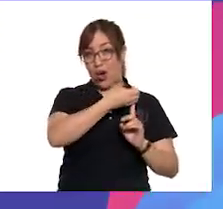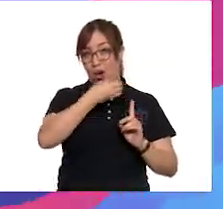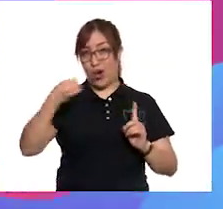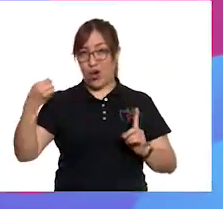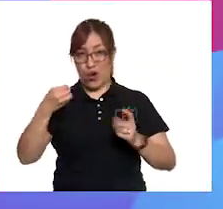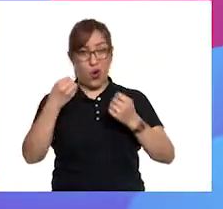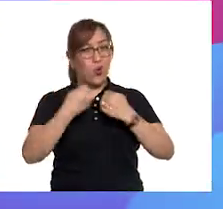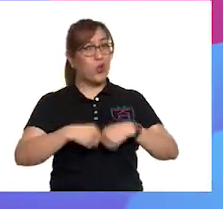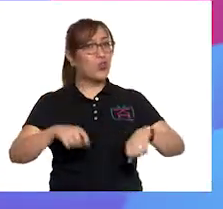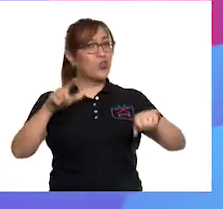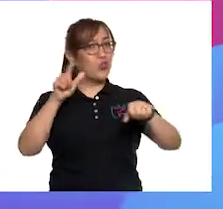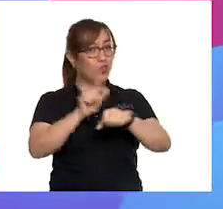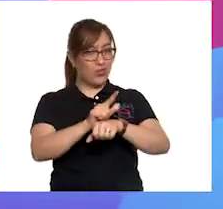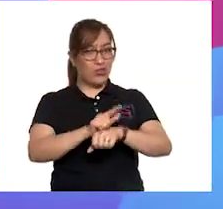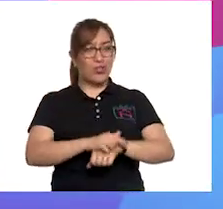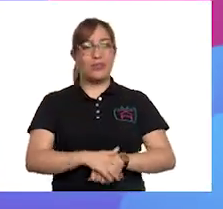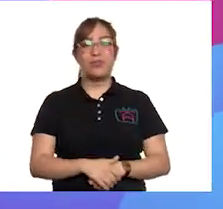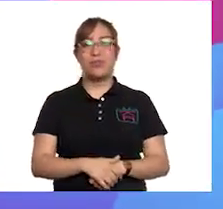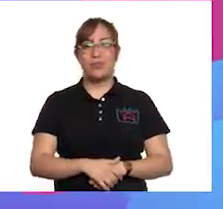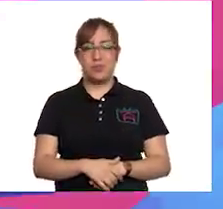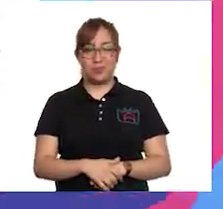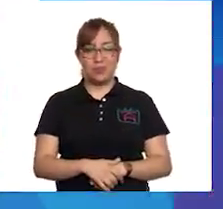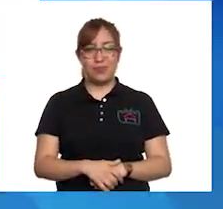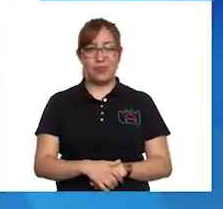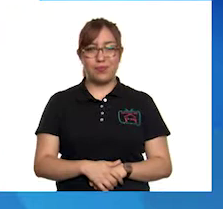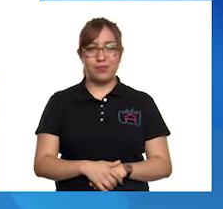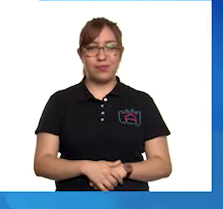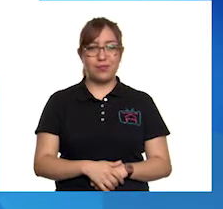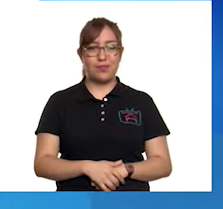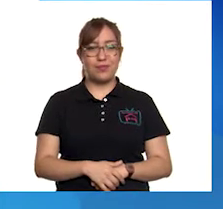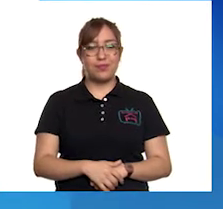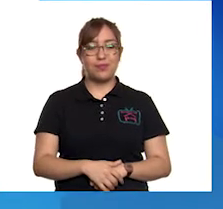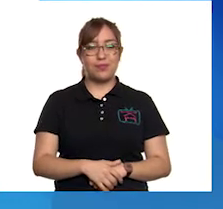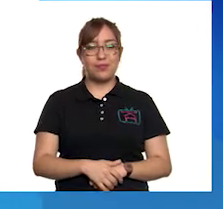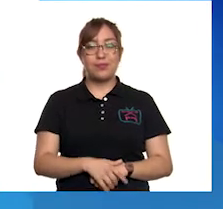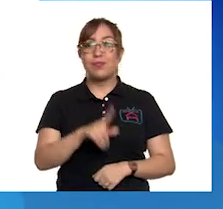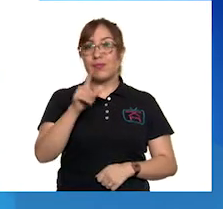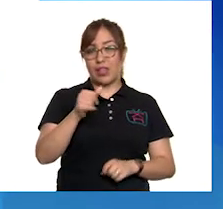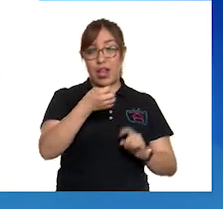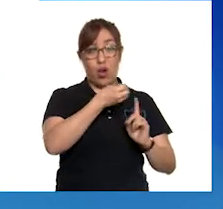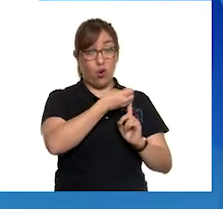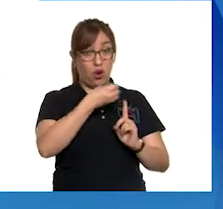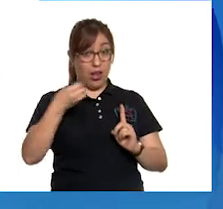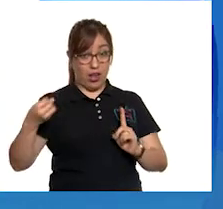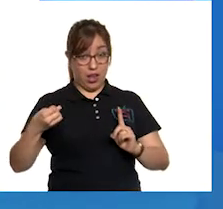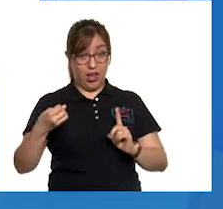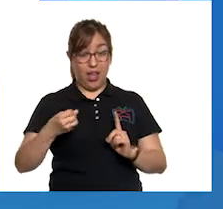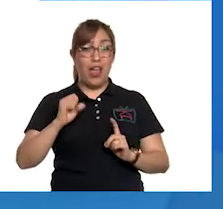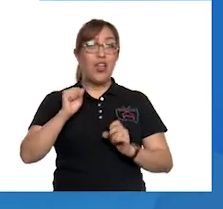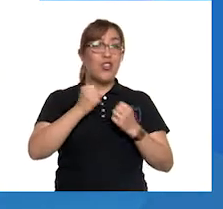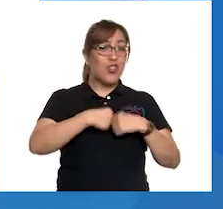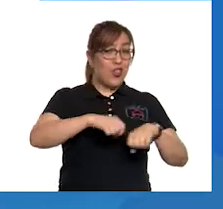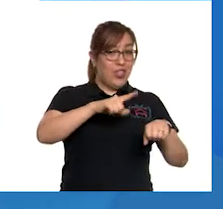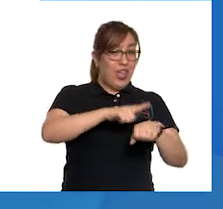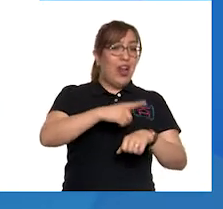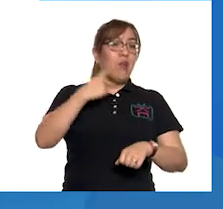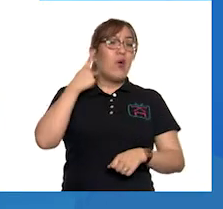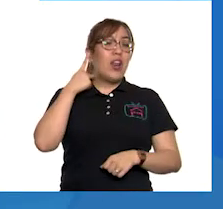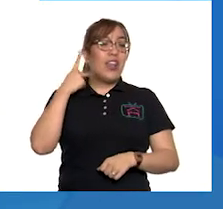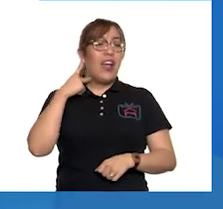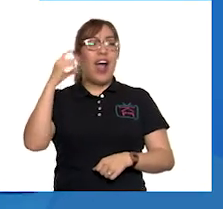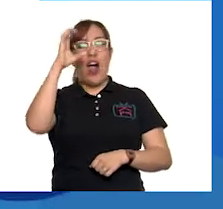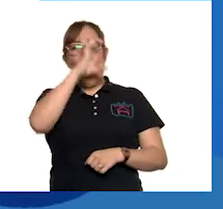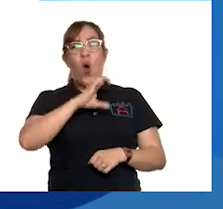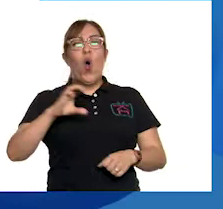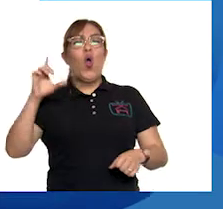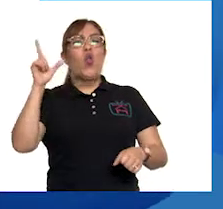Sí, la organización, la organización política y cultural de las personas. Ahí va quedando, ahí va quedando, ahí va quedando ya.